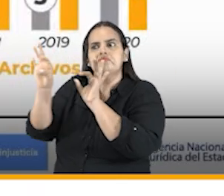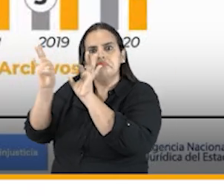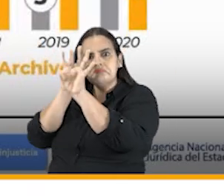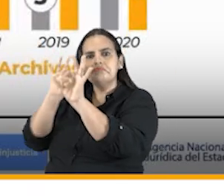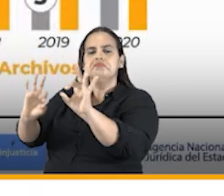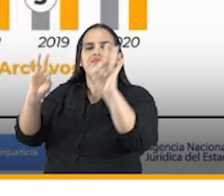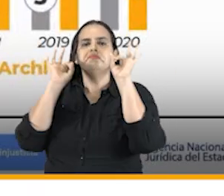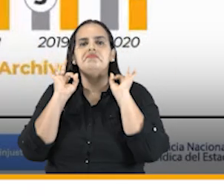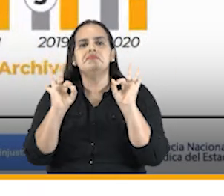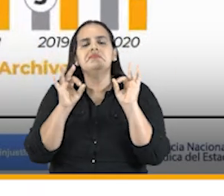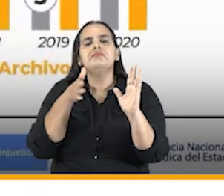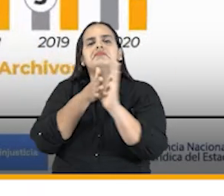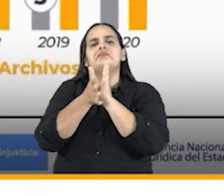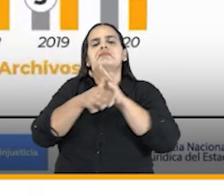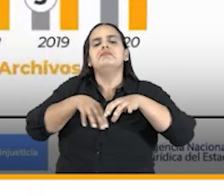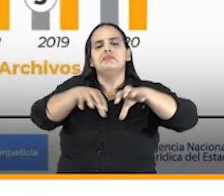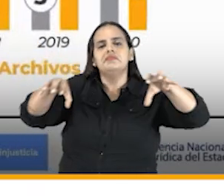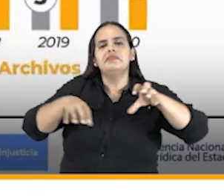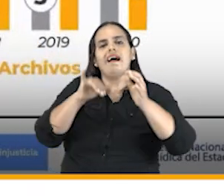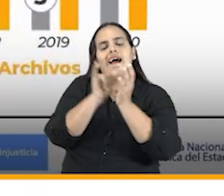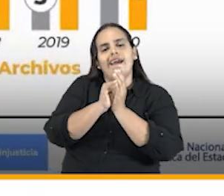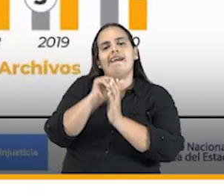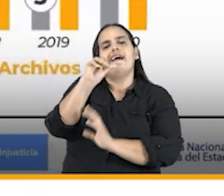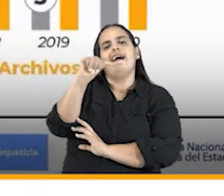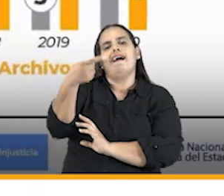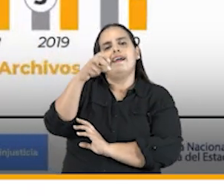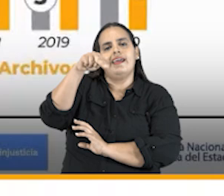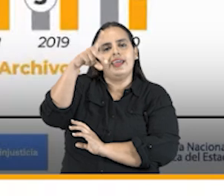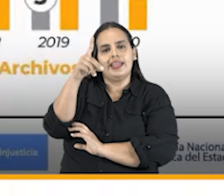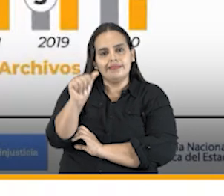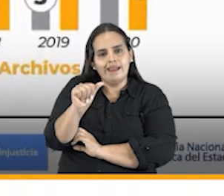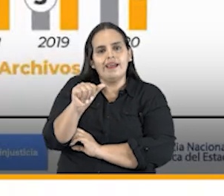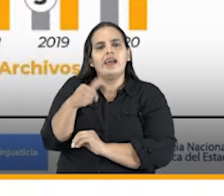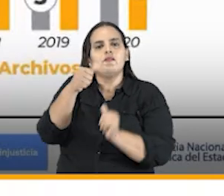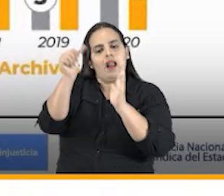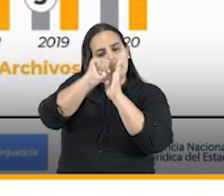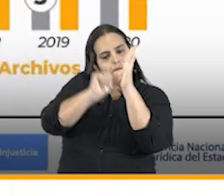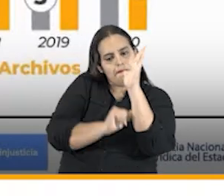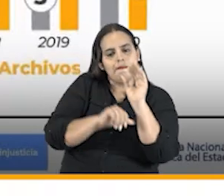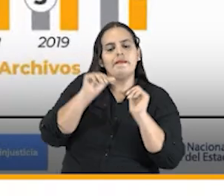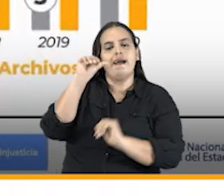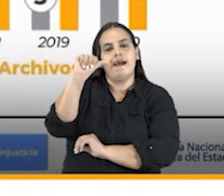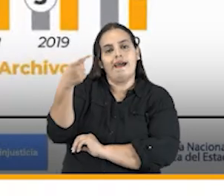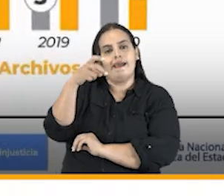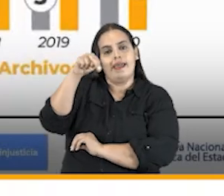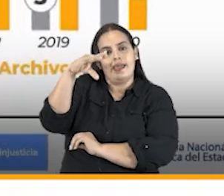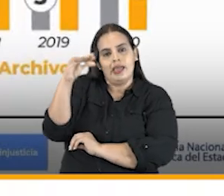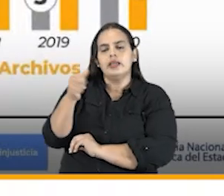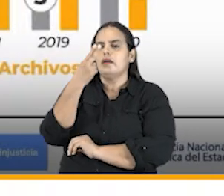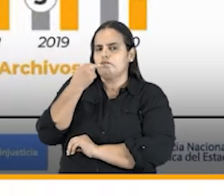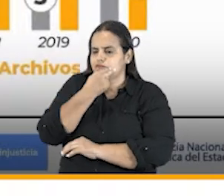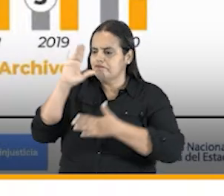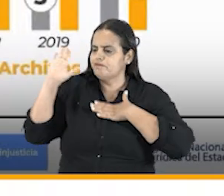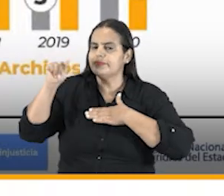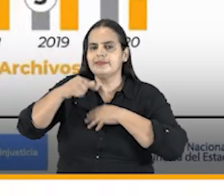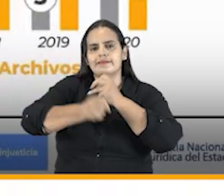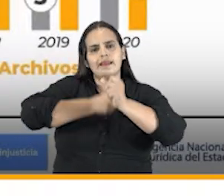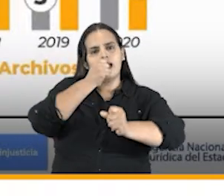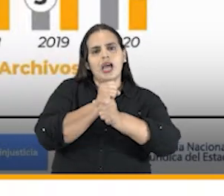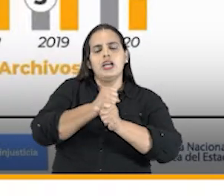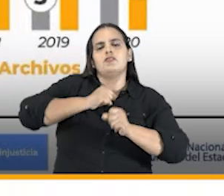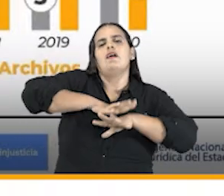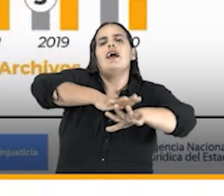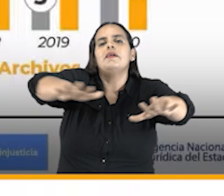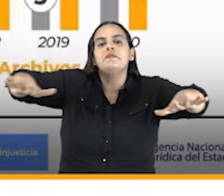la agenda de la agencia que esperamos se complemente este año con temas ambientales de gran